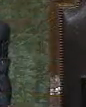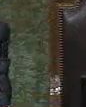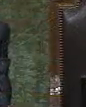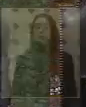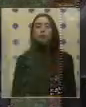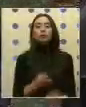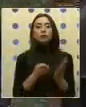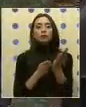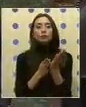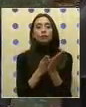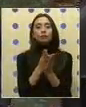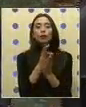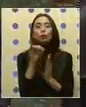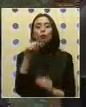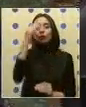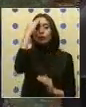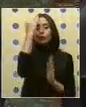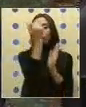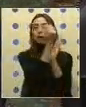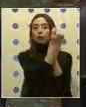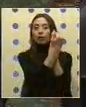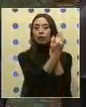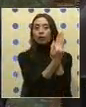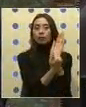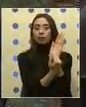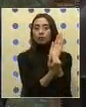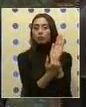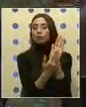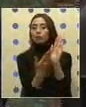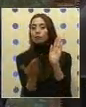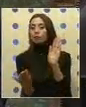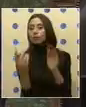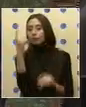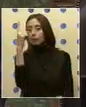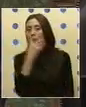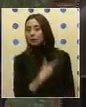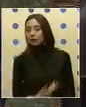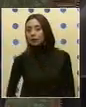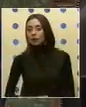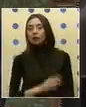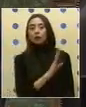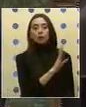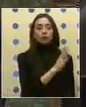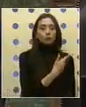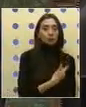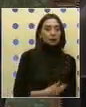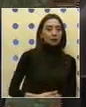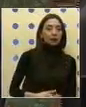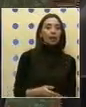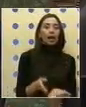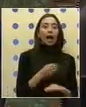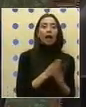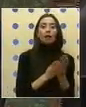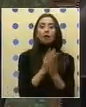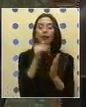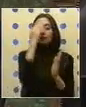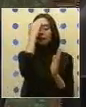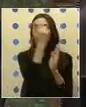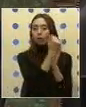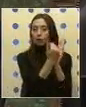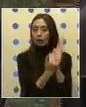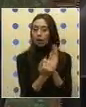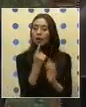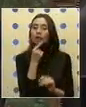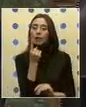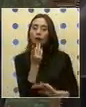Iniciando el orden del día, corresponde continuar... Presidente, previo a la orden del día, una